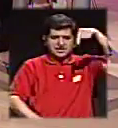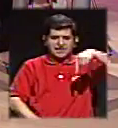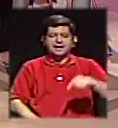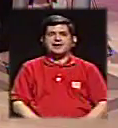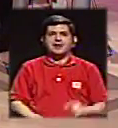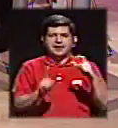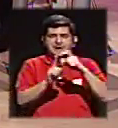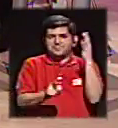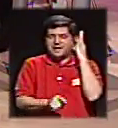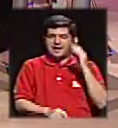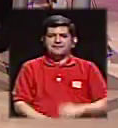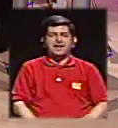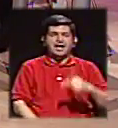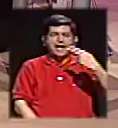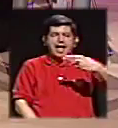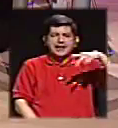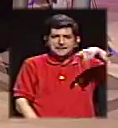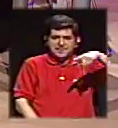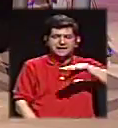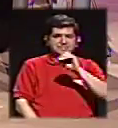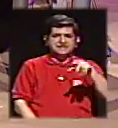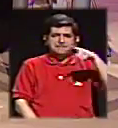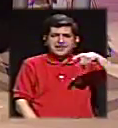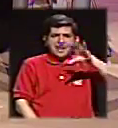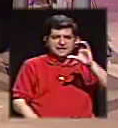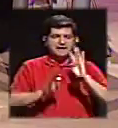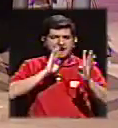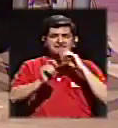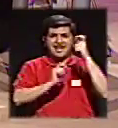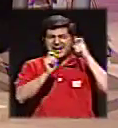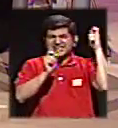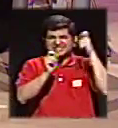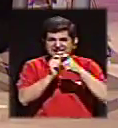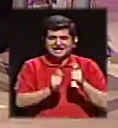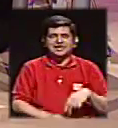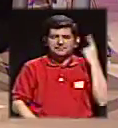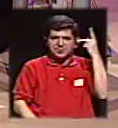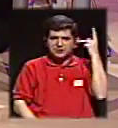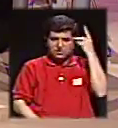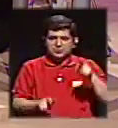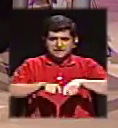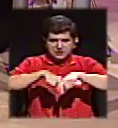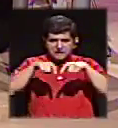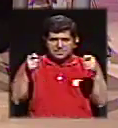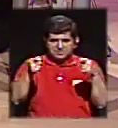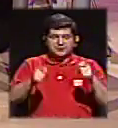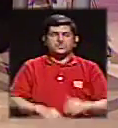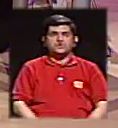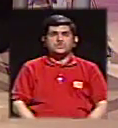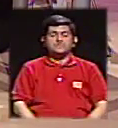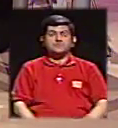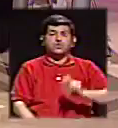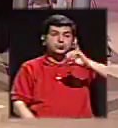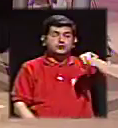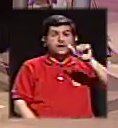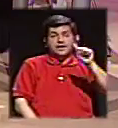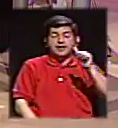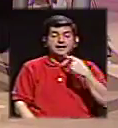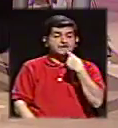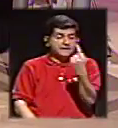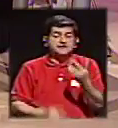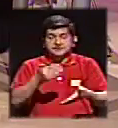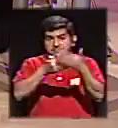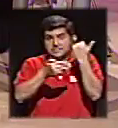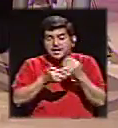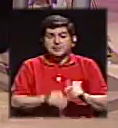en Palabra de Mujer, que tenemos a Ani Pérez y a doña Pilar Cisneros, hablando específicamente de política y de periodismo. Que hoy hablamos de que Johnny tiene que